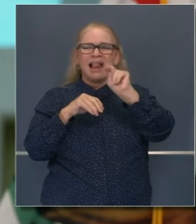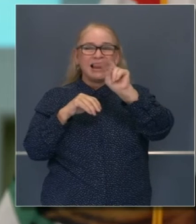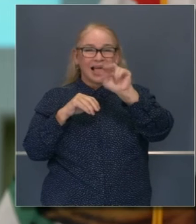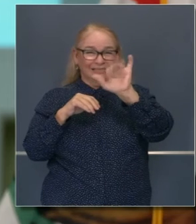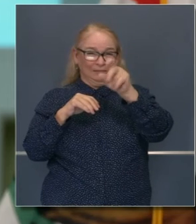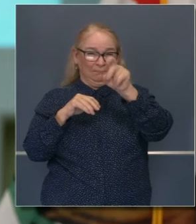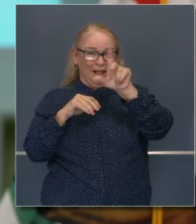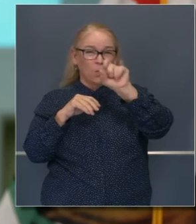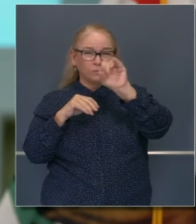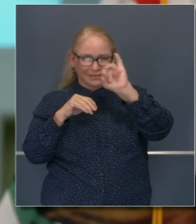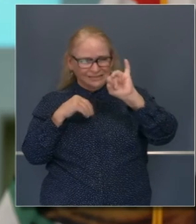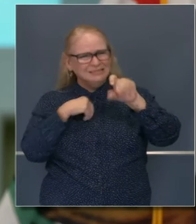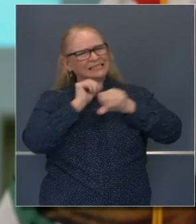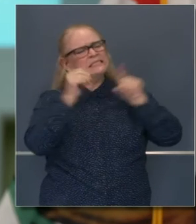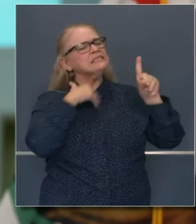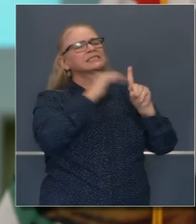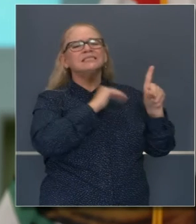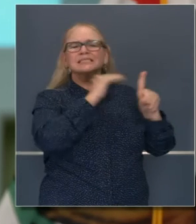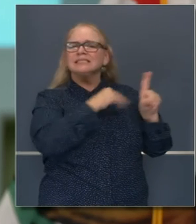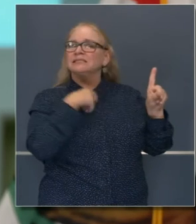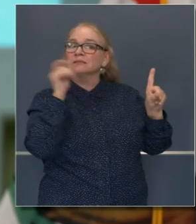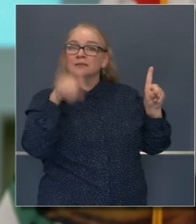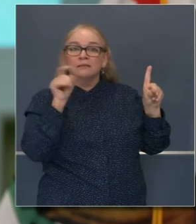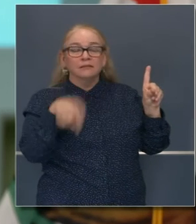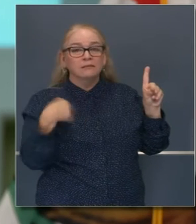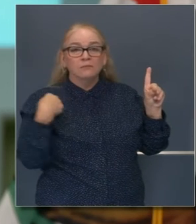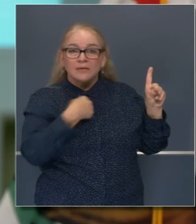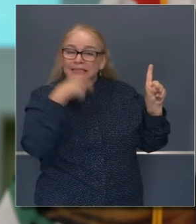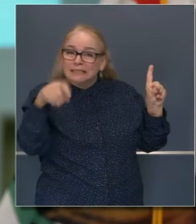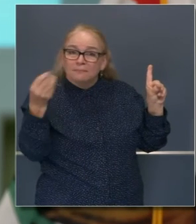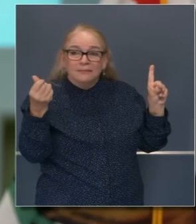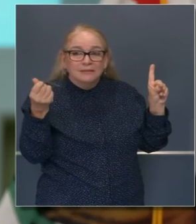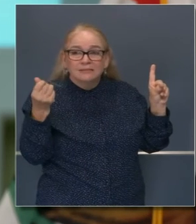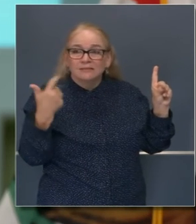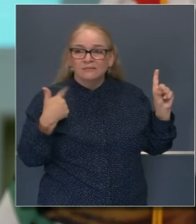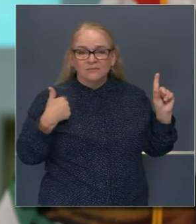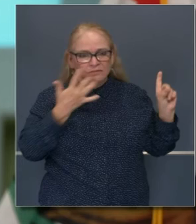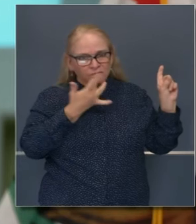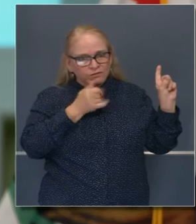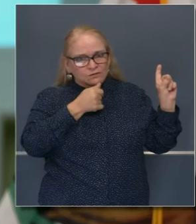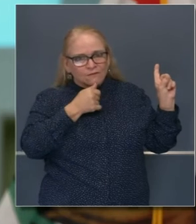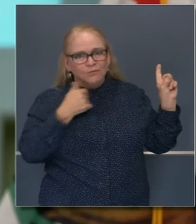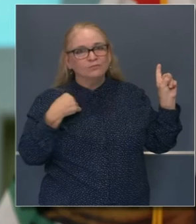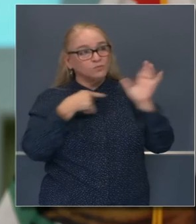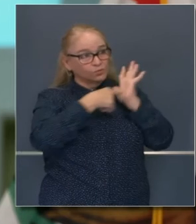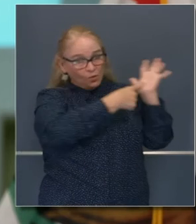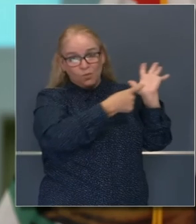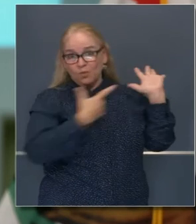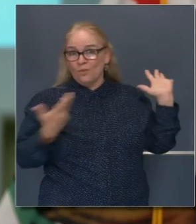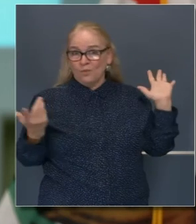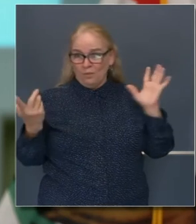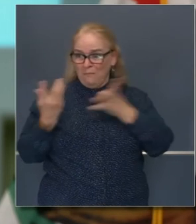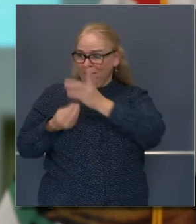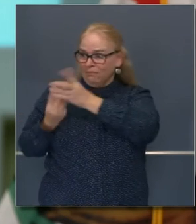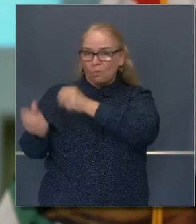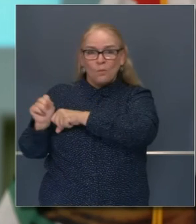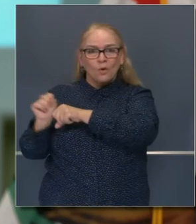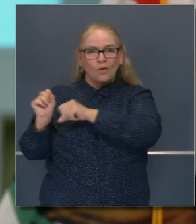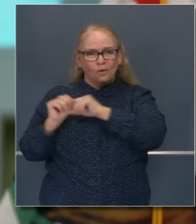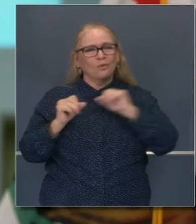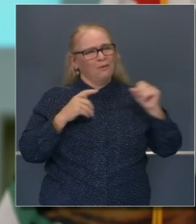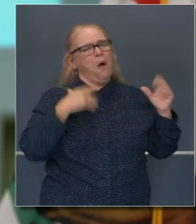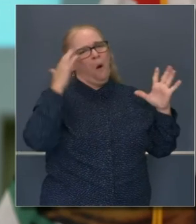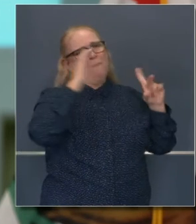al gobierno federal, como lo hemos hecho por ya muchos meses, sobre la necesidad crítica, el imperativo de avanzar este nuevo